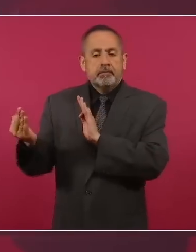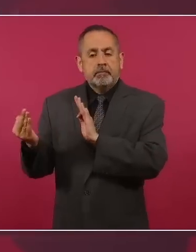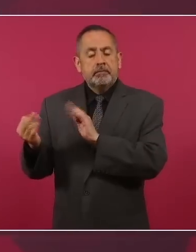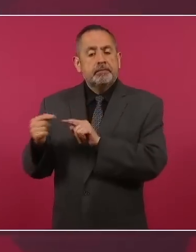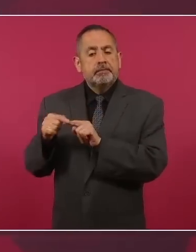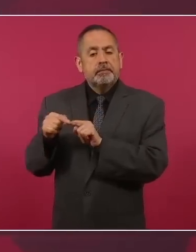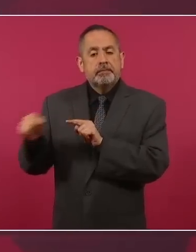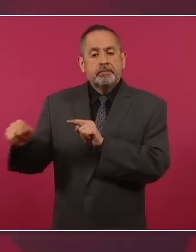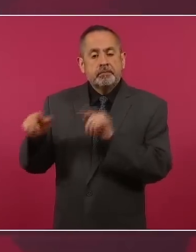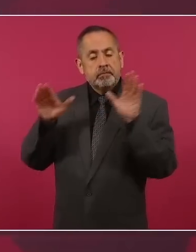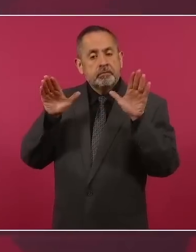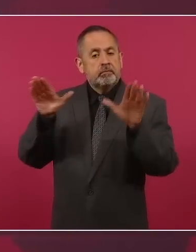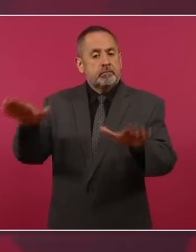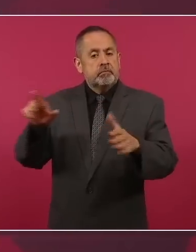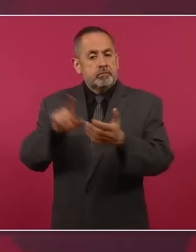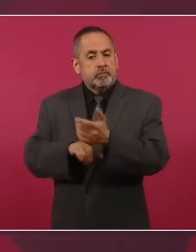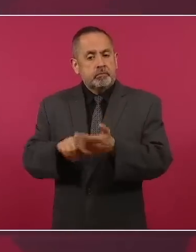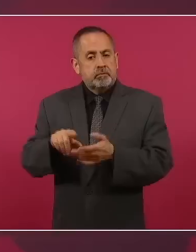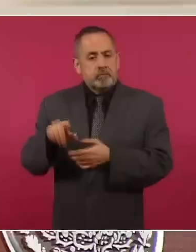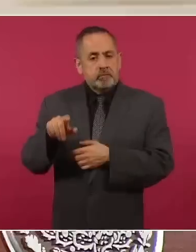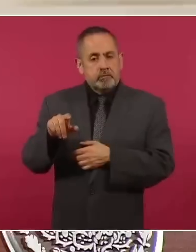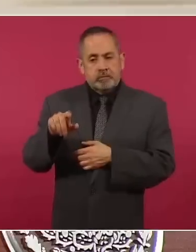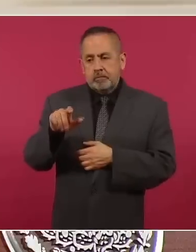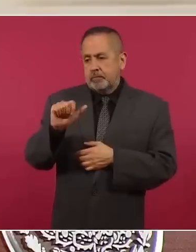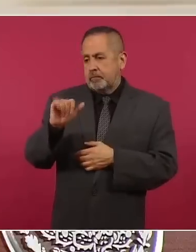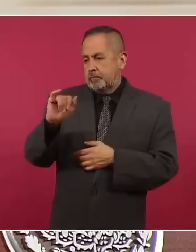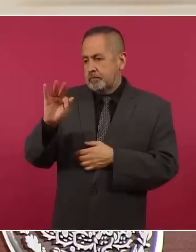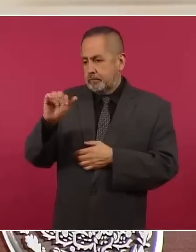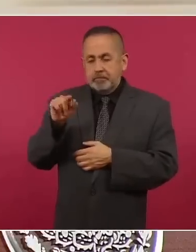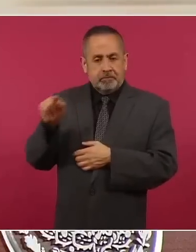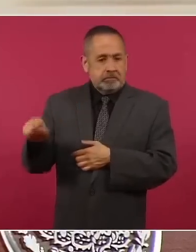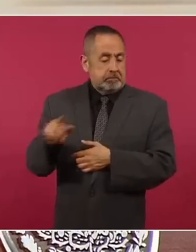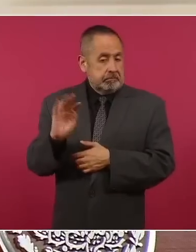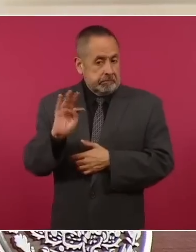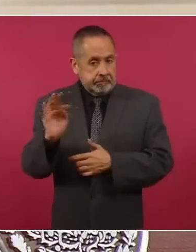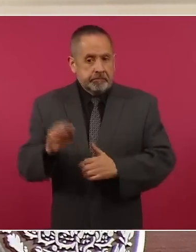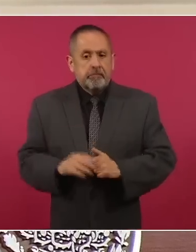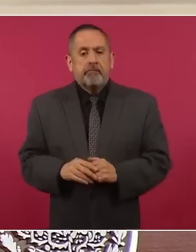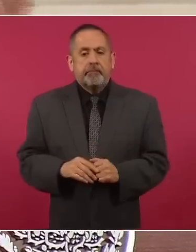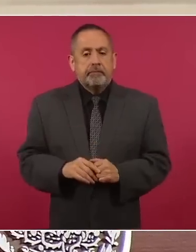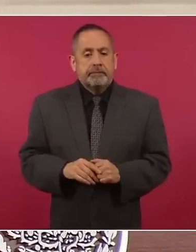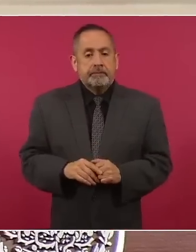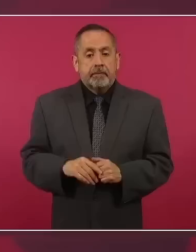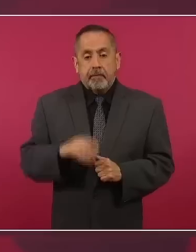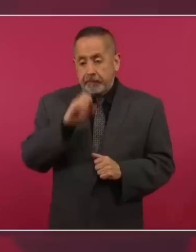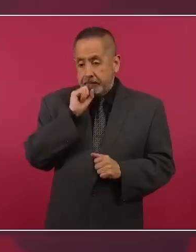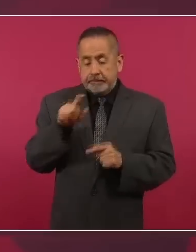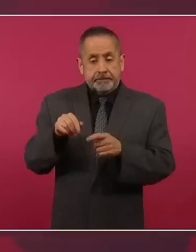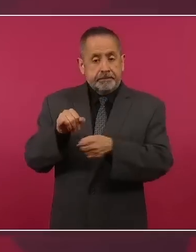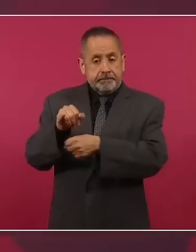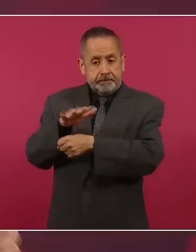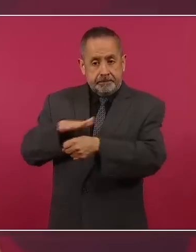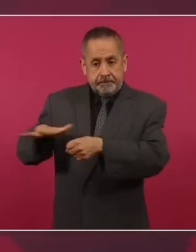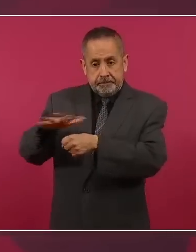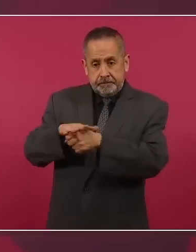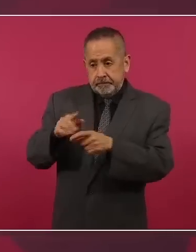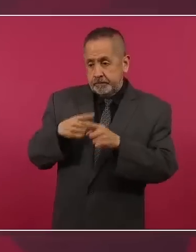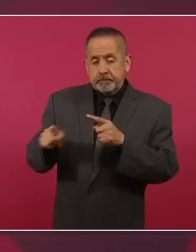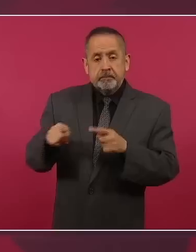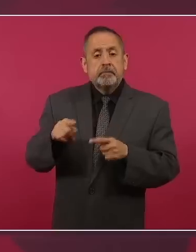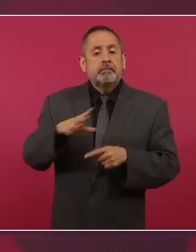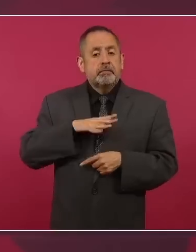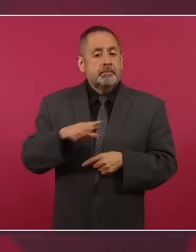aeropuerto Felipe Ángeles. Y en el corredor del Istmo son 10